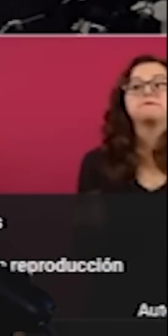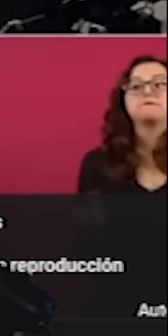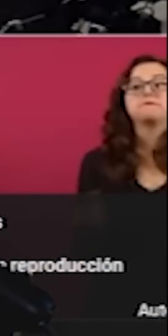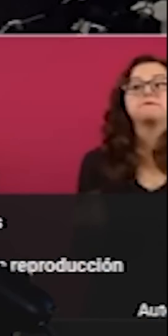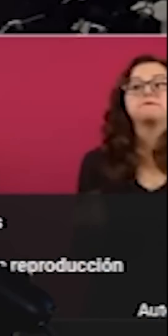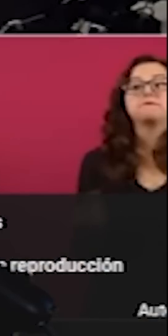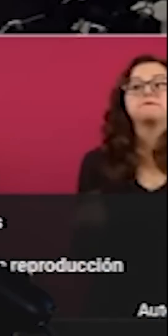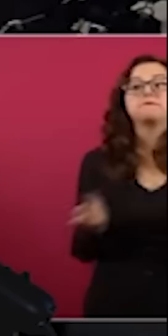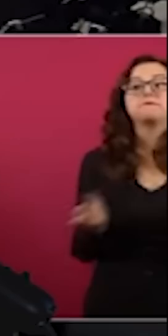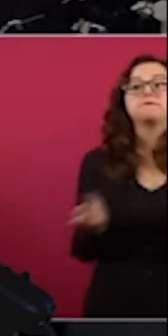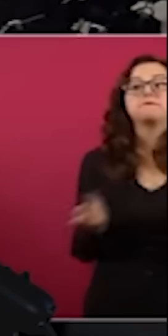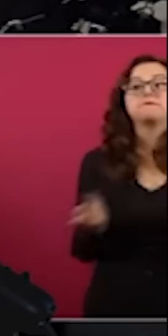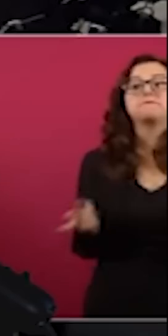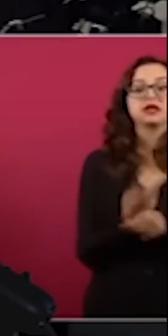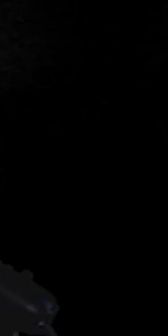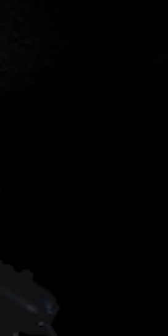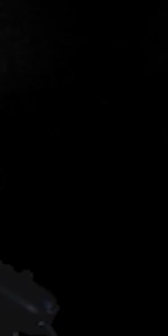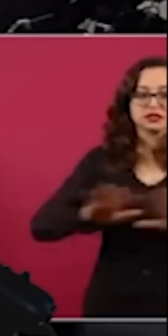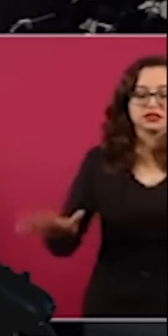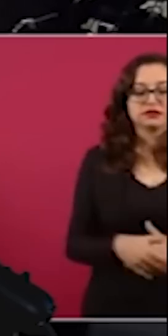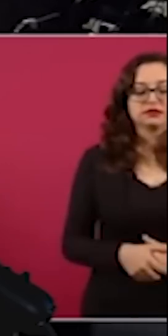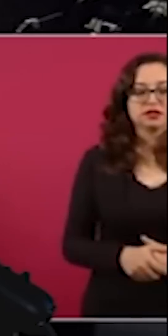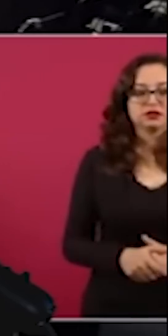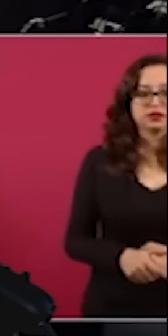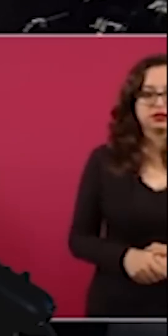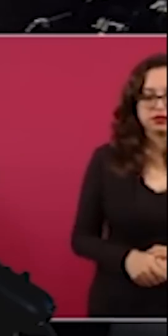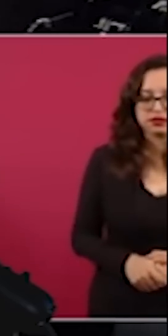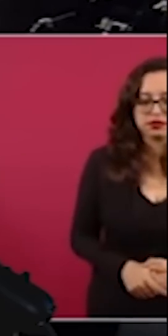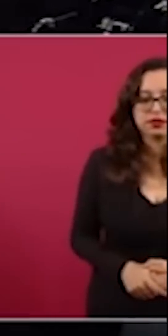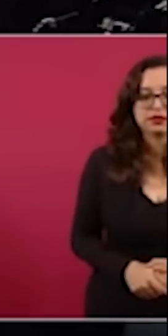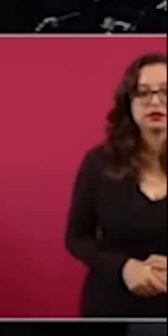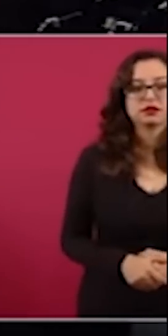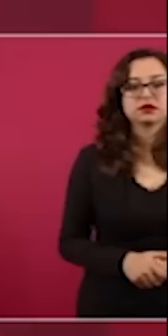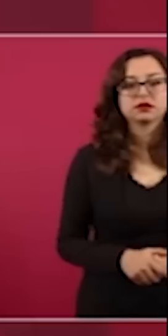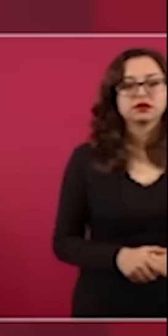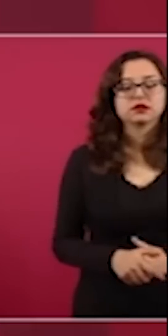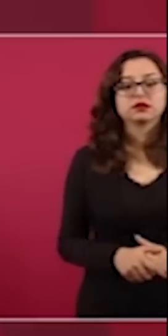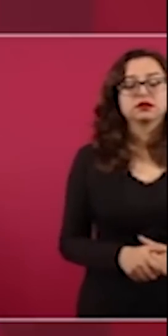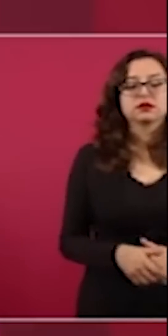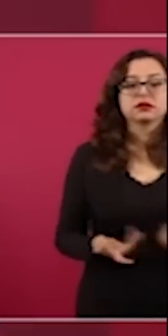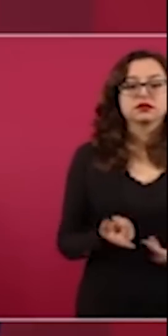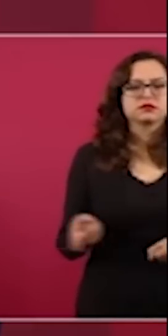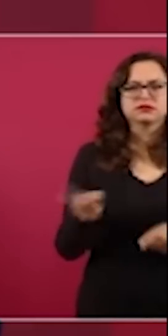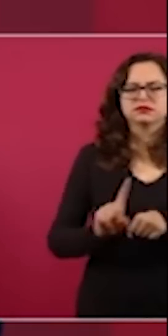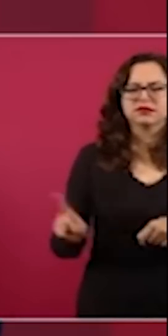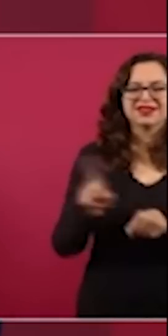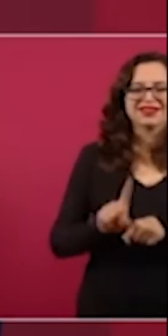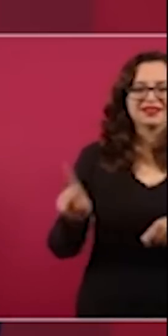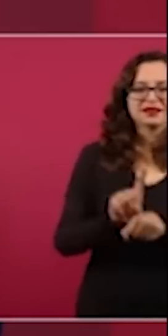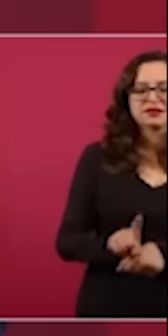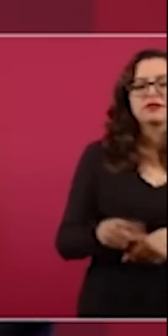manos veamos el vídeo no todos los días porque estamos transparentando